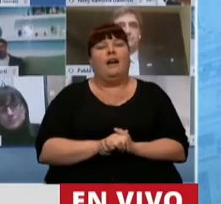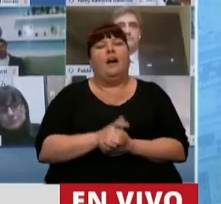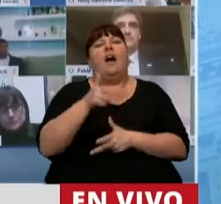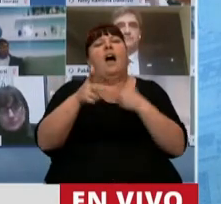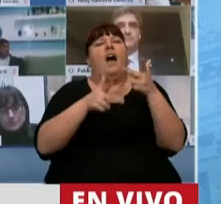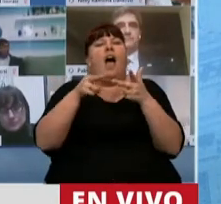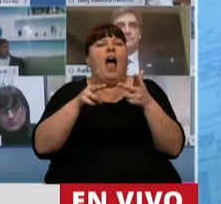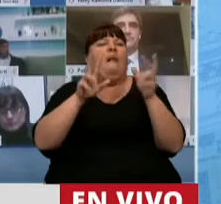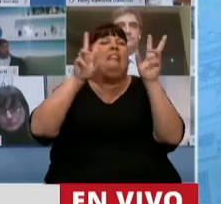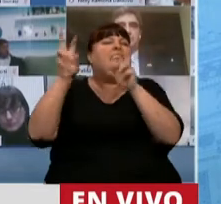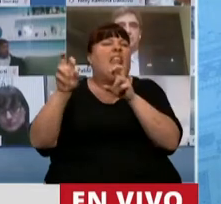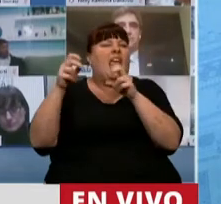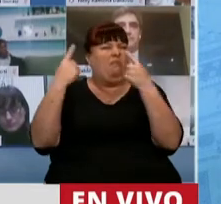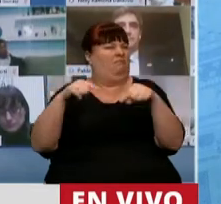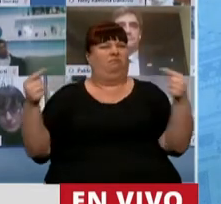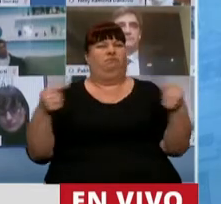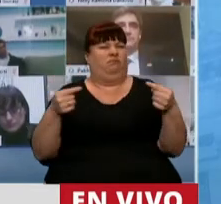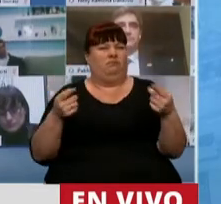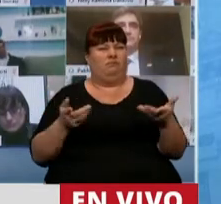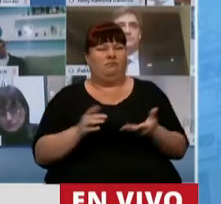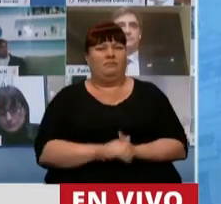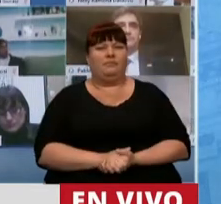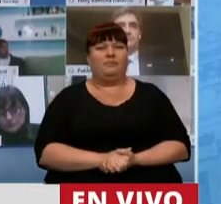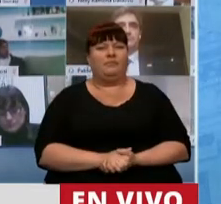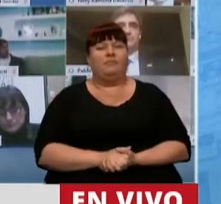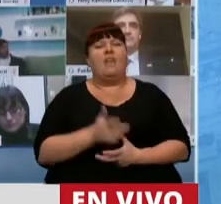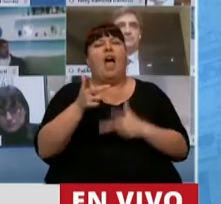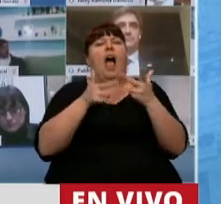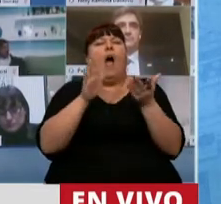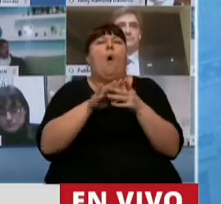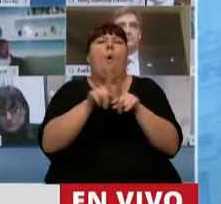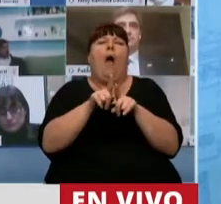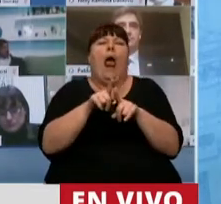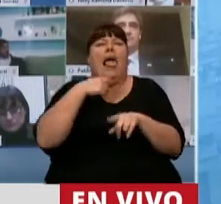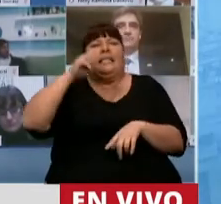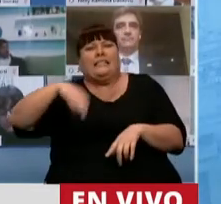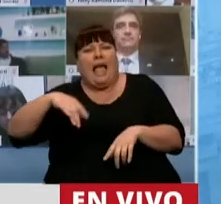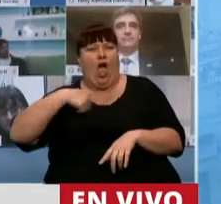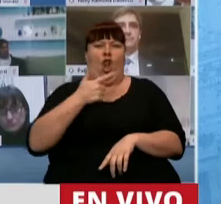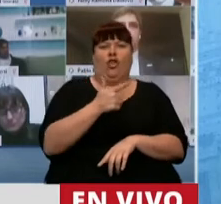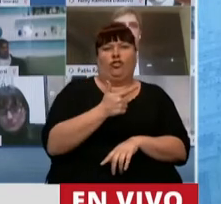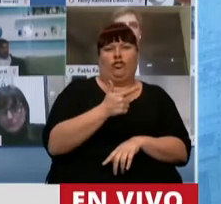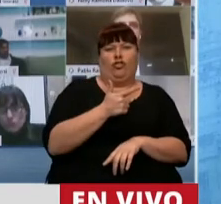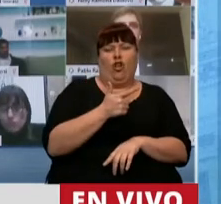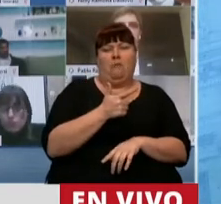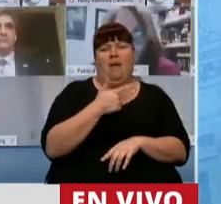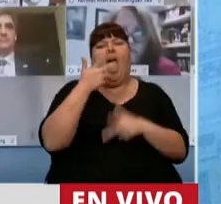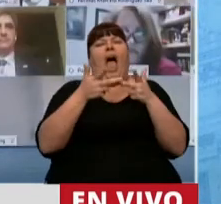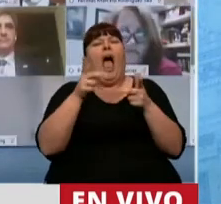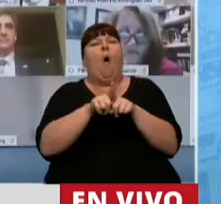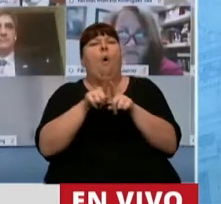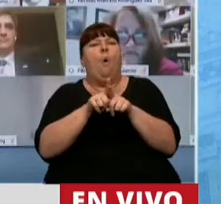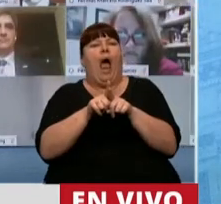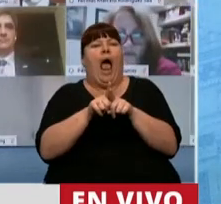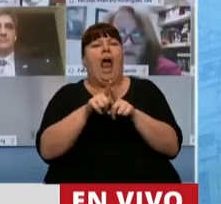plantean cuestiones contradictorias, plantean como que están y no están. Plantean